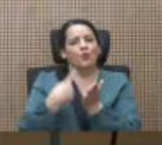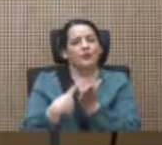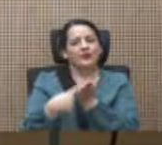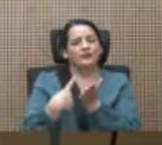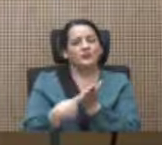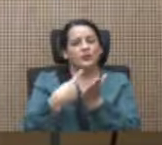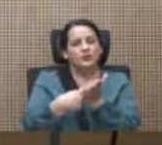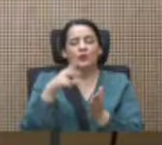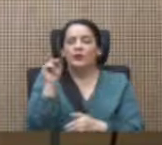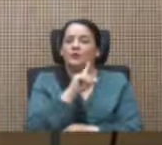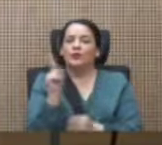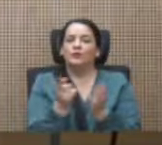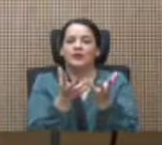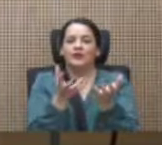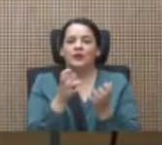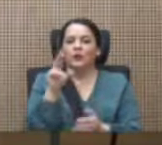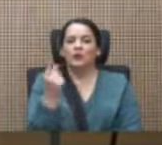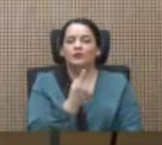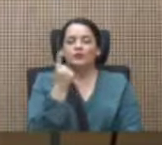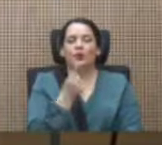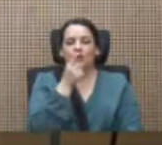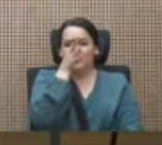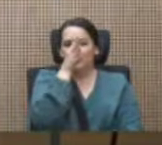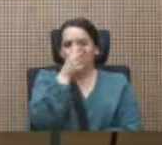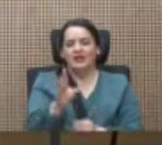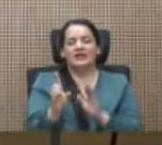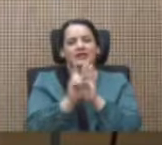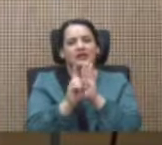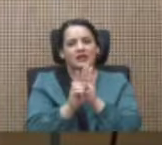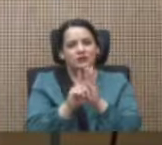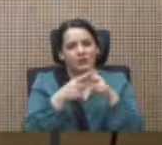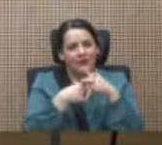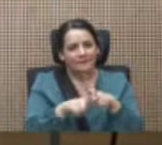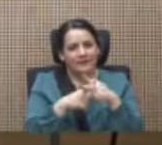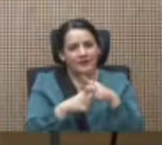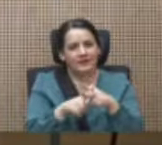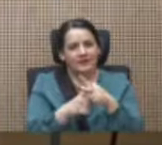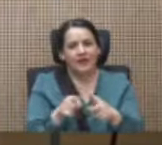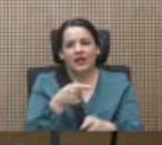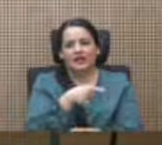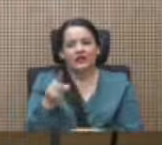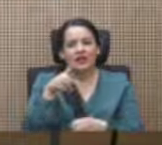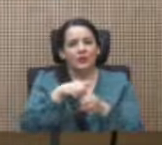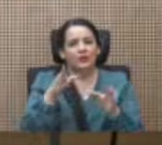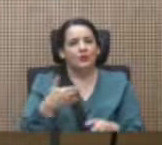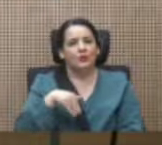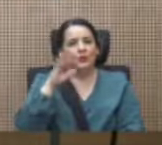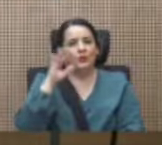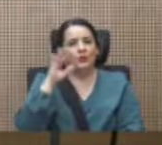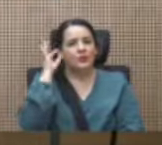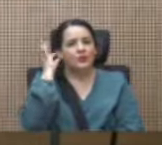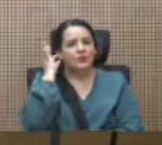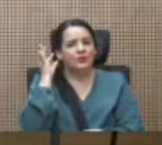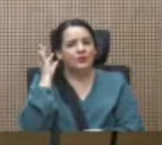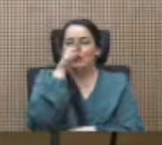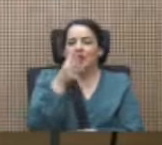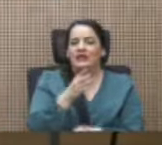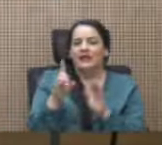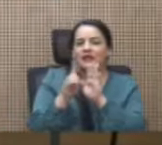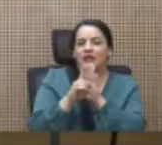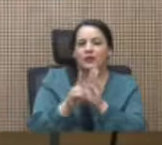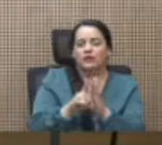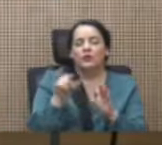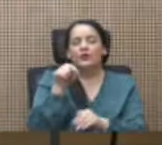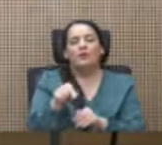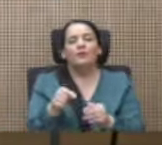que no se quiere, no solo además se burlan del derecho de enmienda de las y los diputados, sino que se están burlando el derecho de